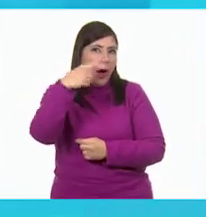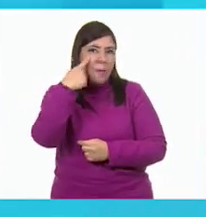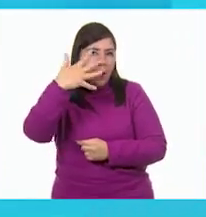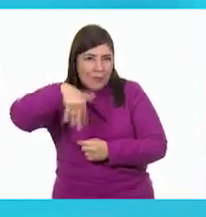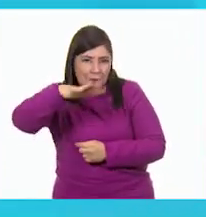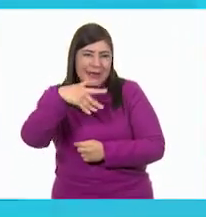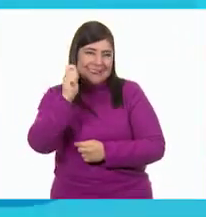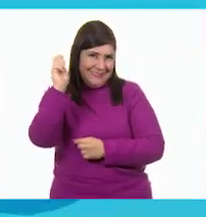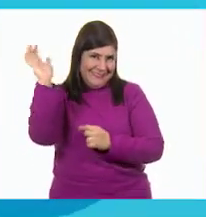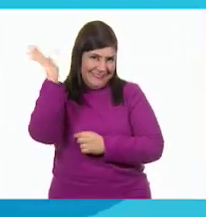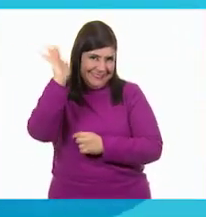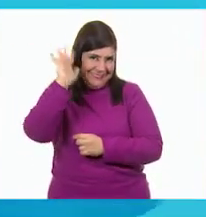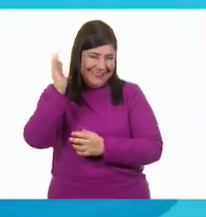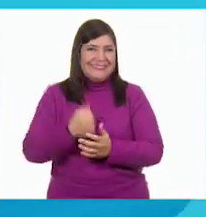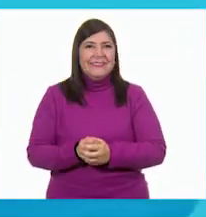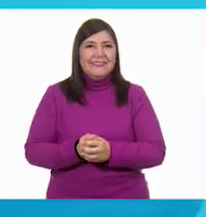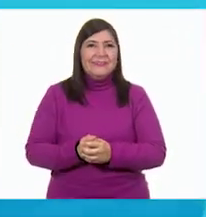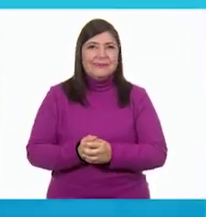Adiós.